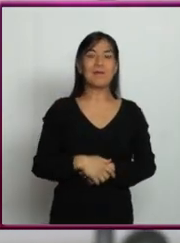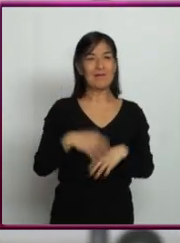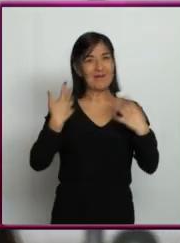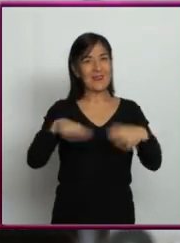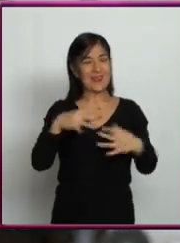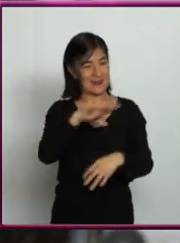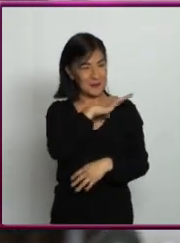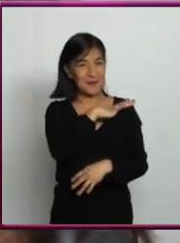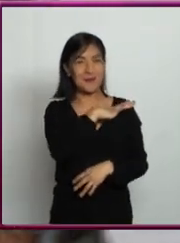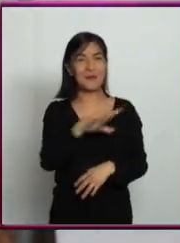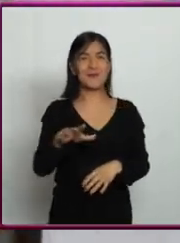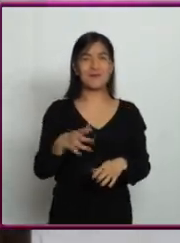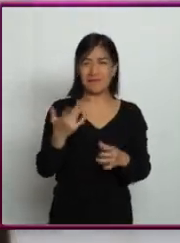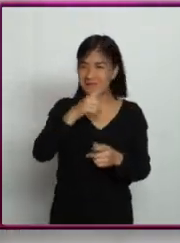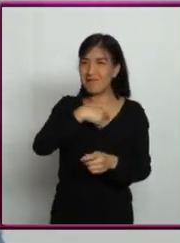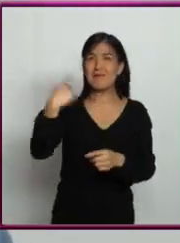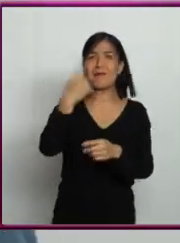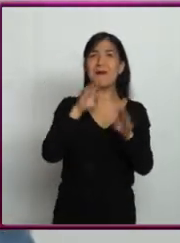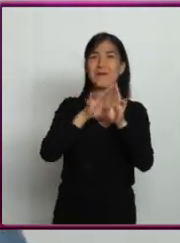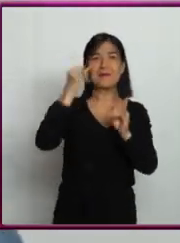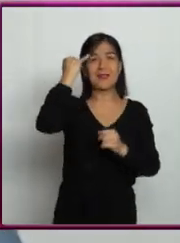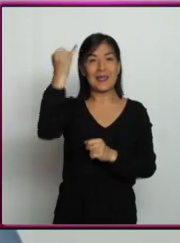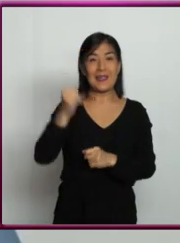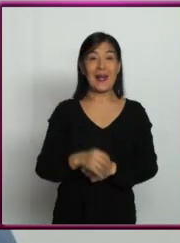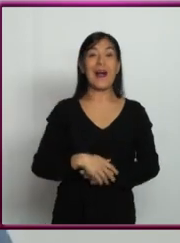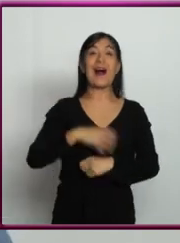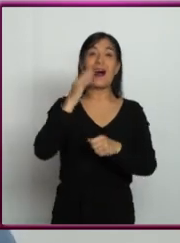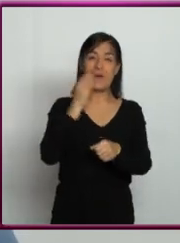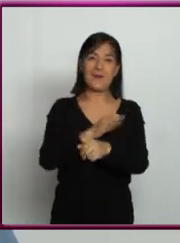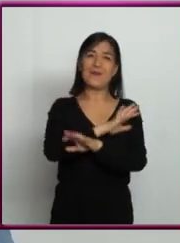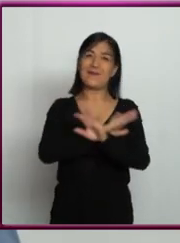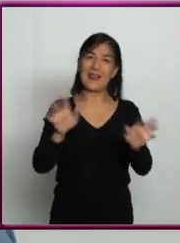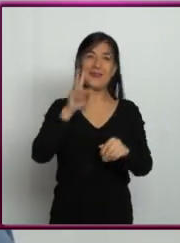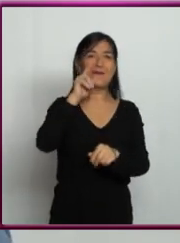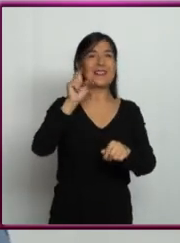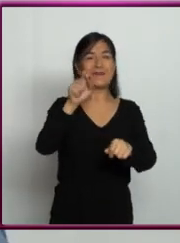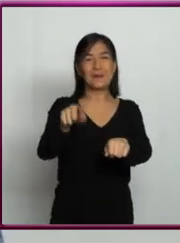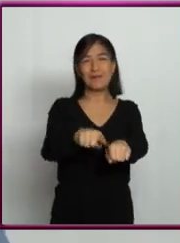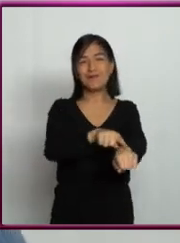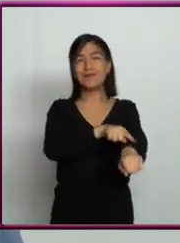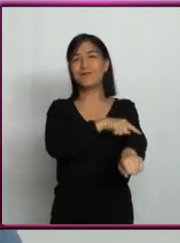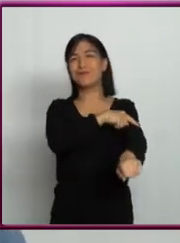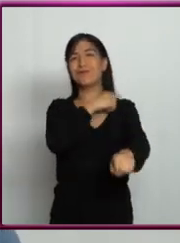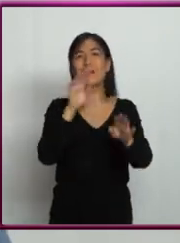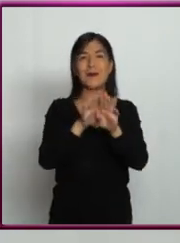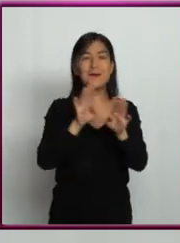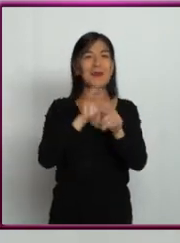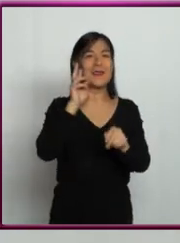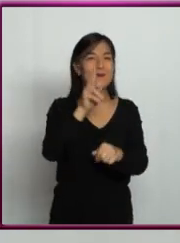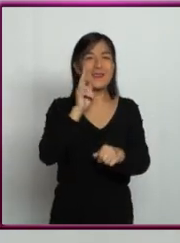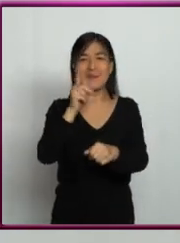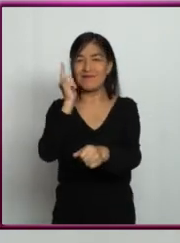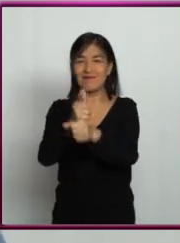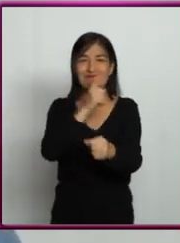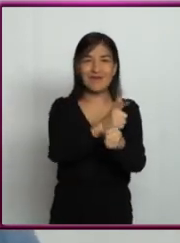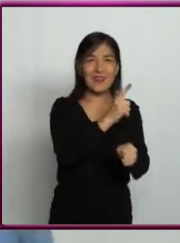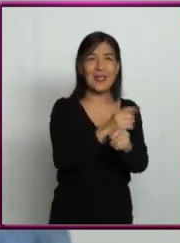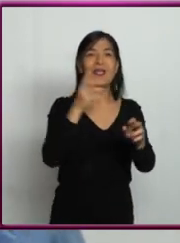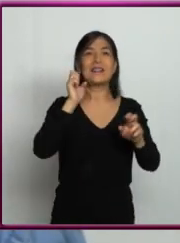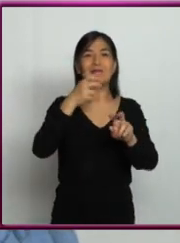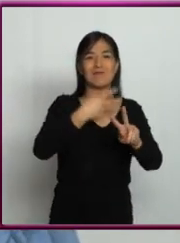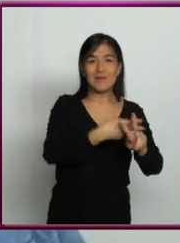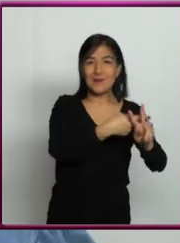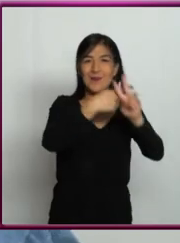Increíble, ¿quién lo hubiera imaginado? Y así llegamos al final de esta larga travesía en la que conocimos algunos de los descubrimientos